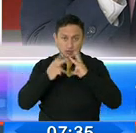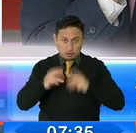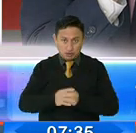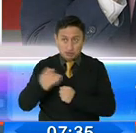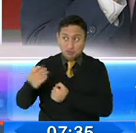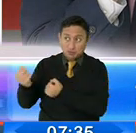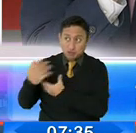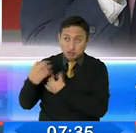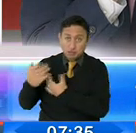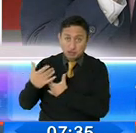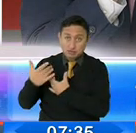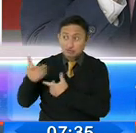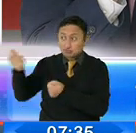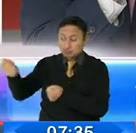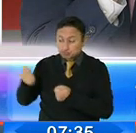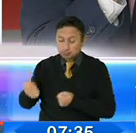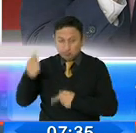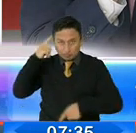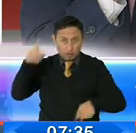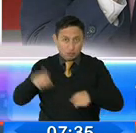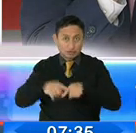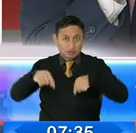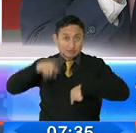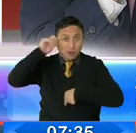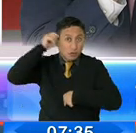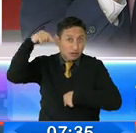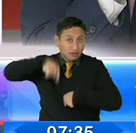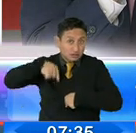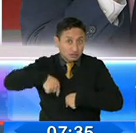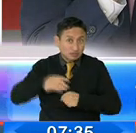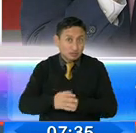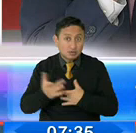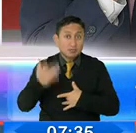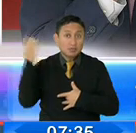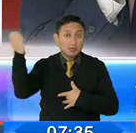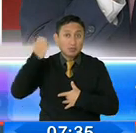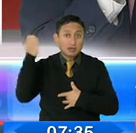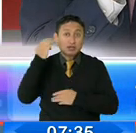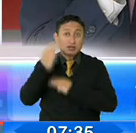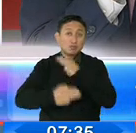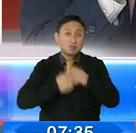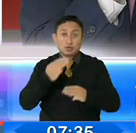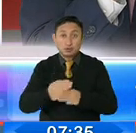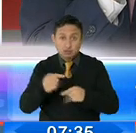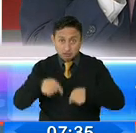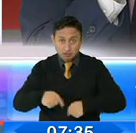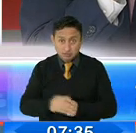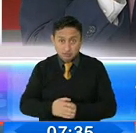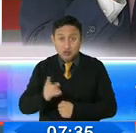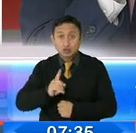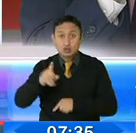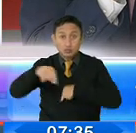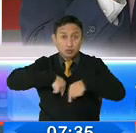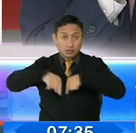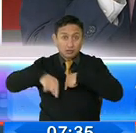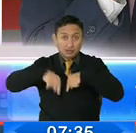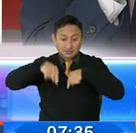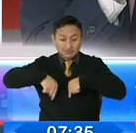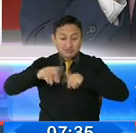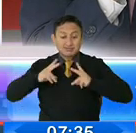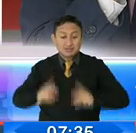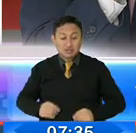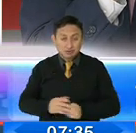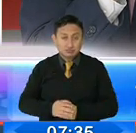va dando la Organización Mundial de la Salud, porque hay que recordar, esto es una emergencia sanitaria, no es una emergencia de movilidad. Consecuentemente,